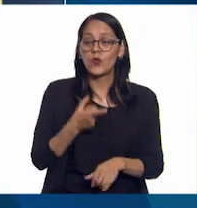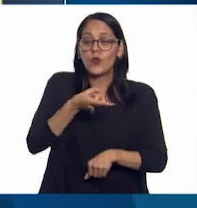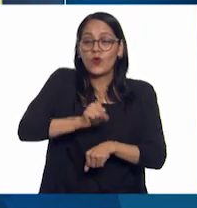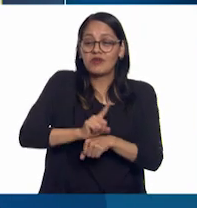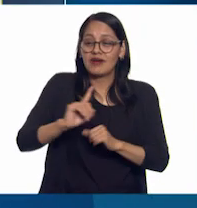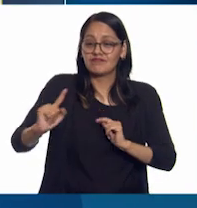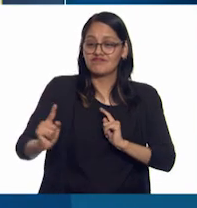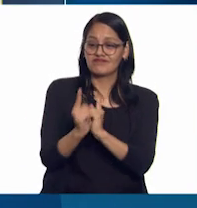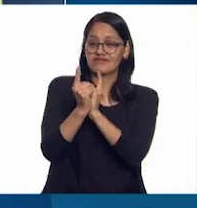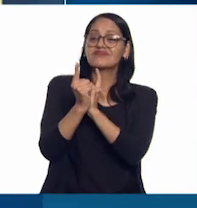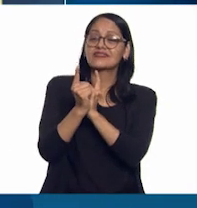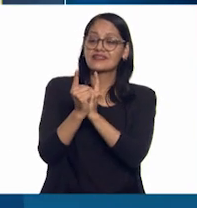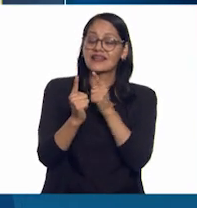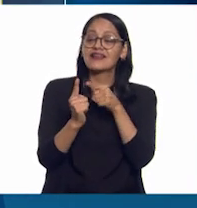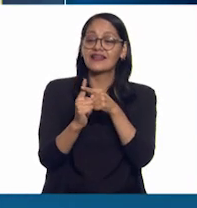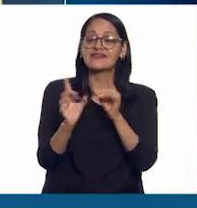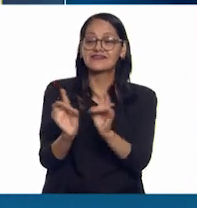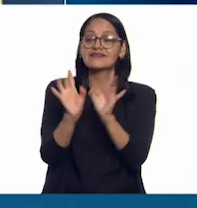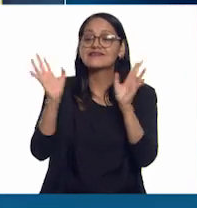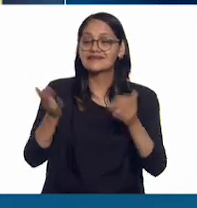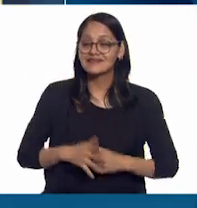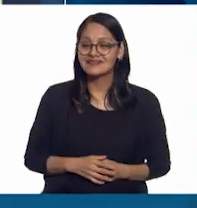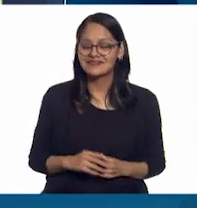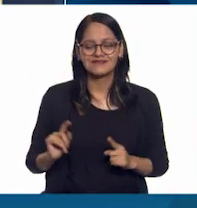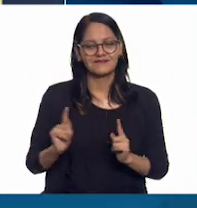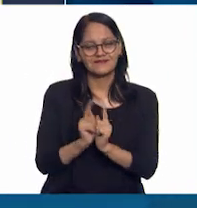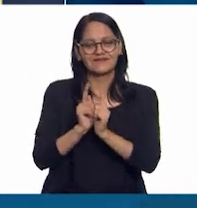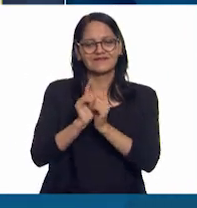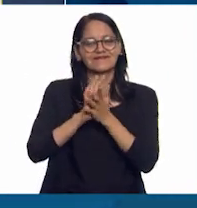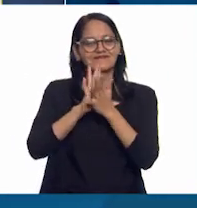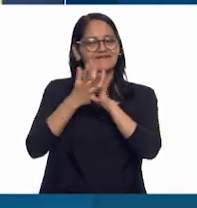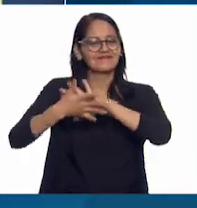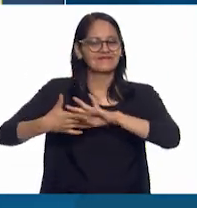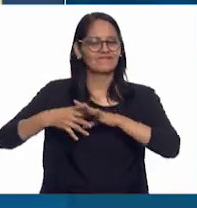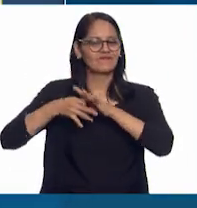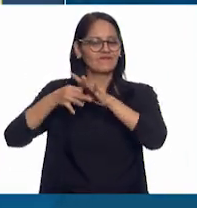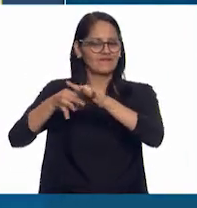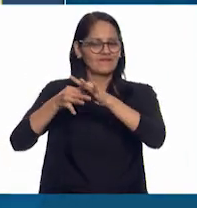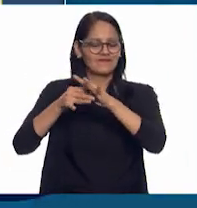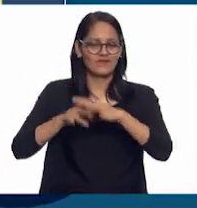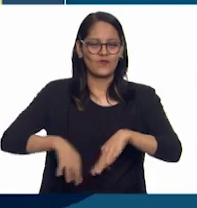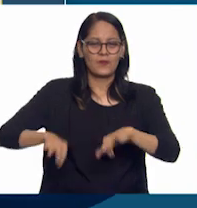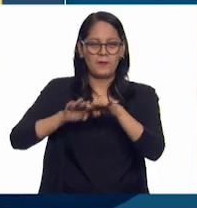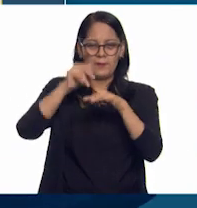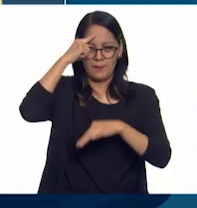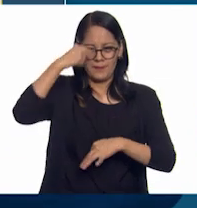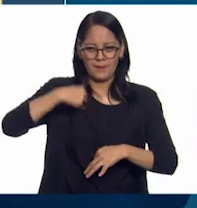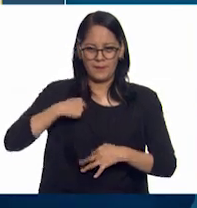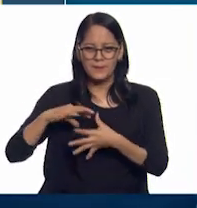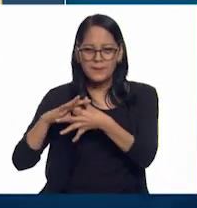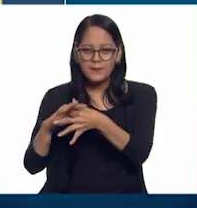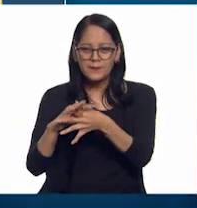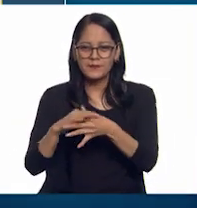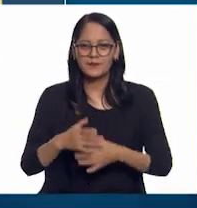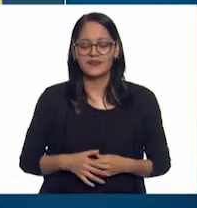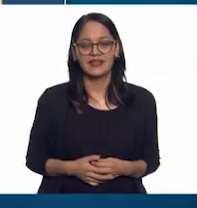vidas y de pronto... ¡Se convierten en personas súper importantes para nosotros!